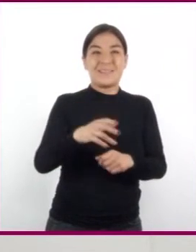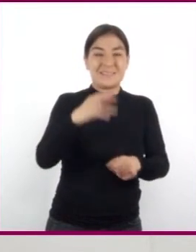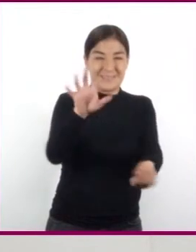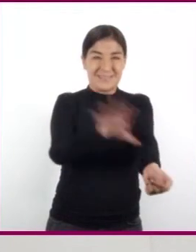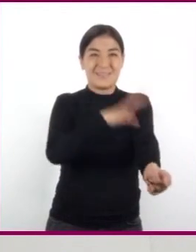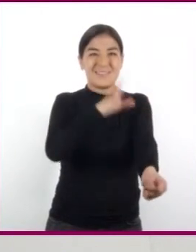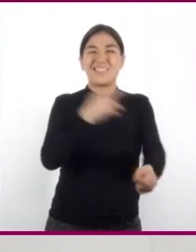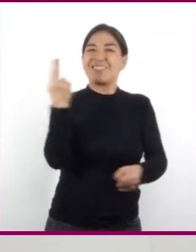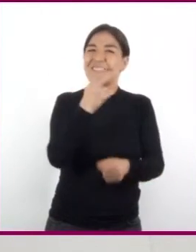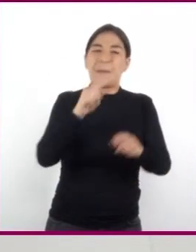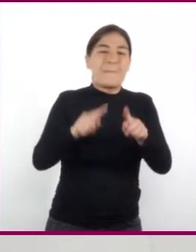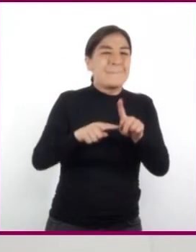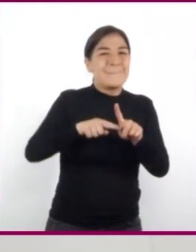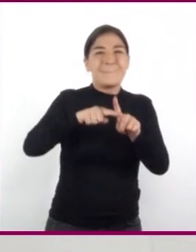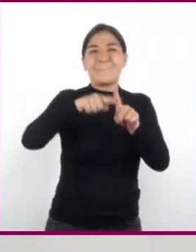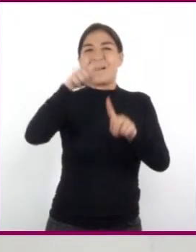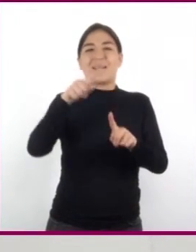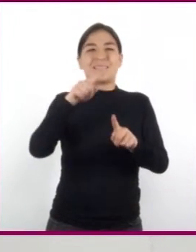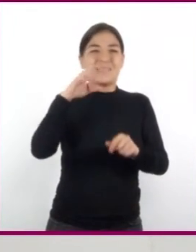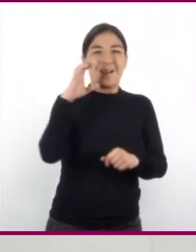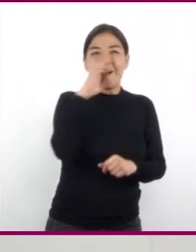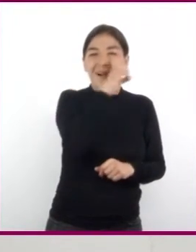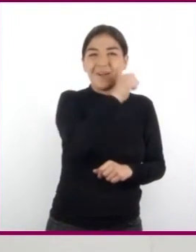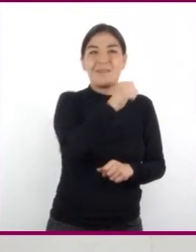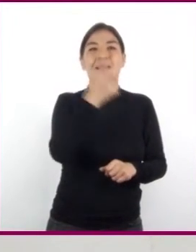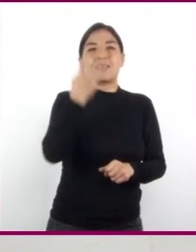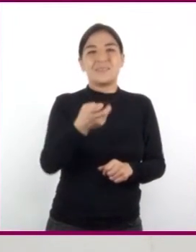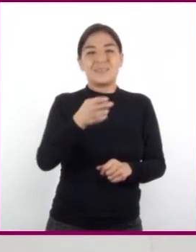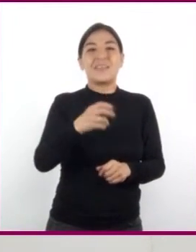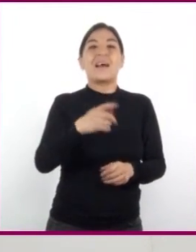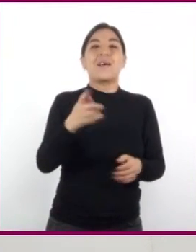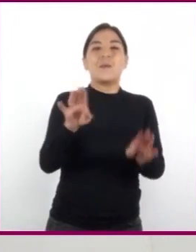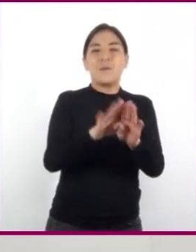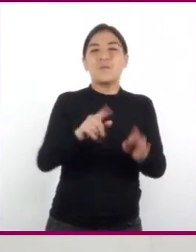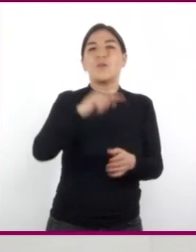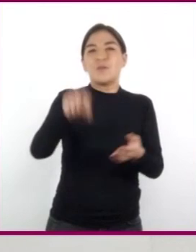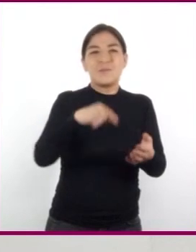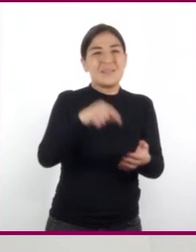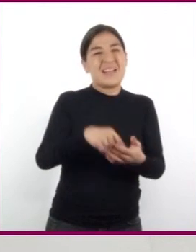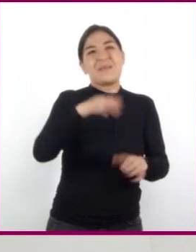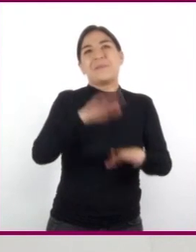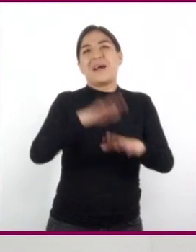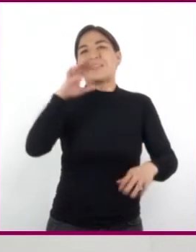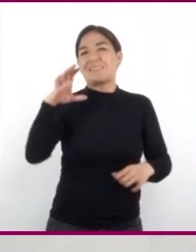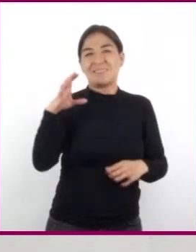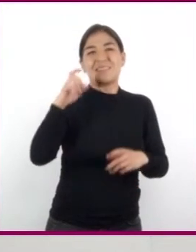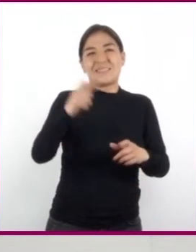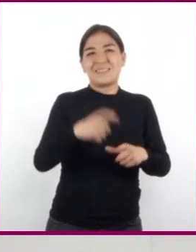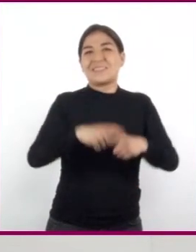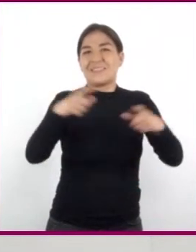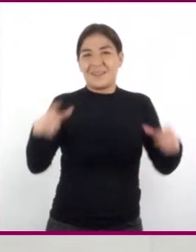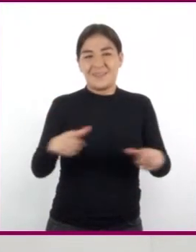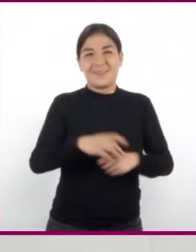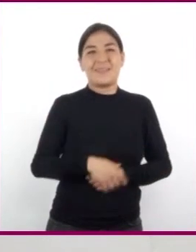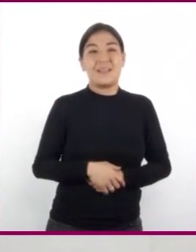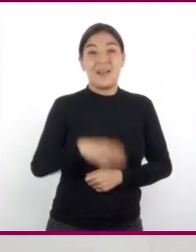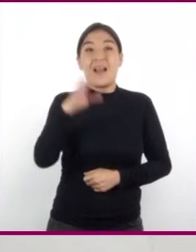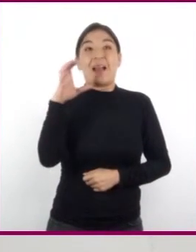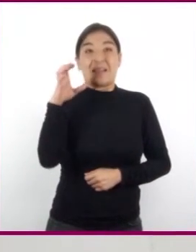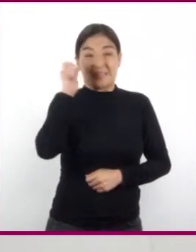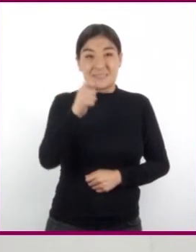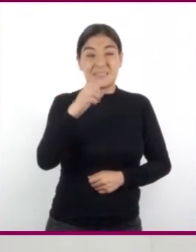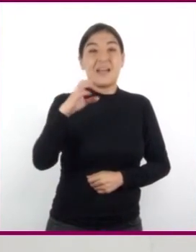altas temperaturas, que solo se alcanzan a profundidades muy grandes. Para eso, el calor